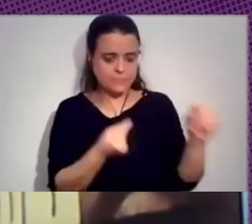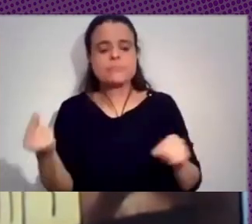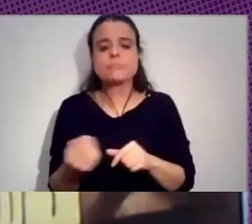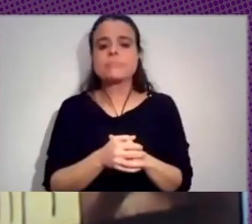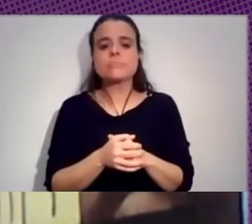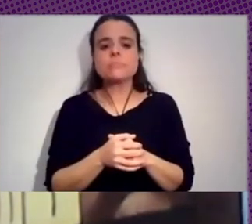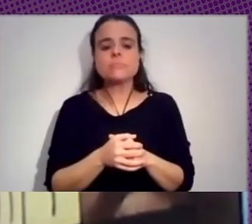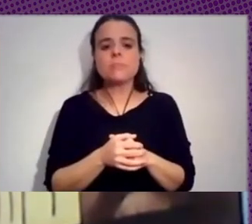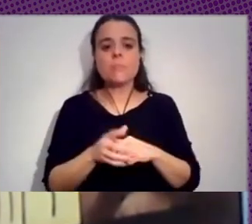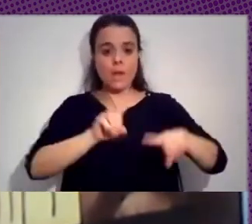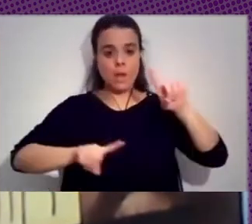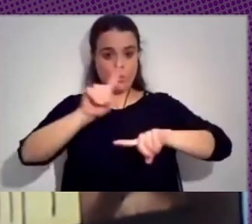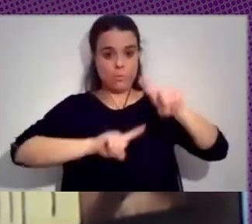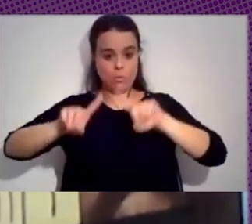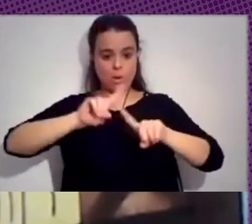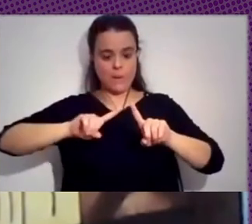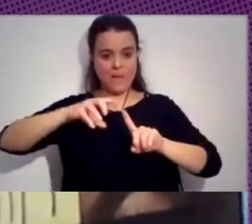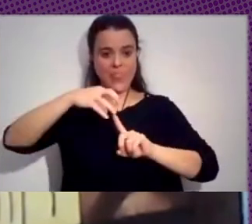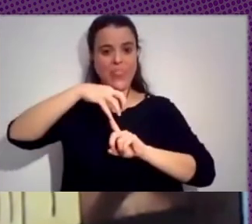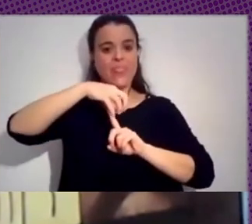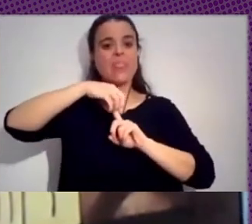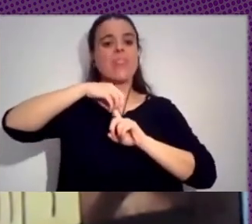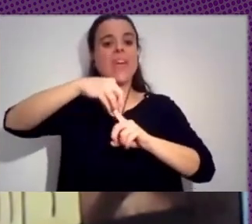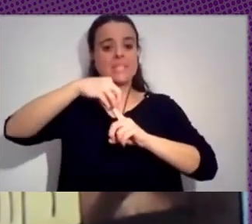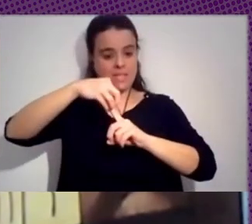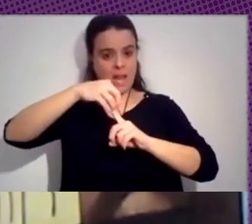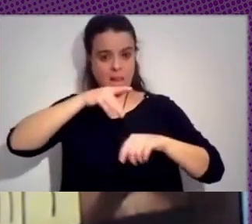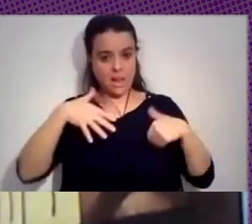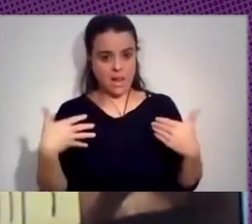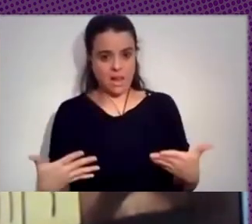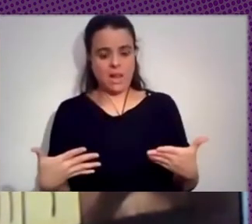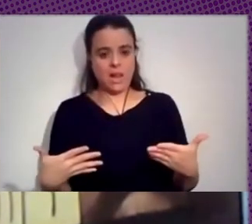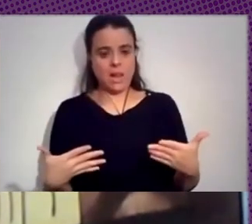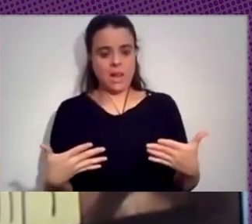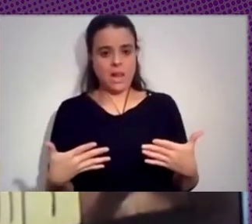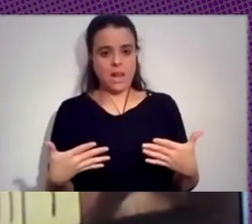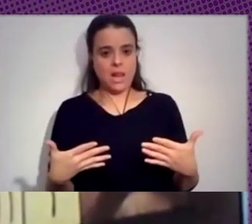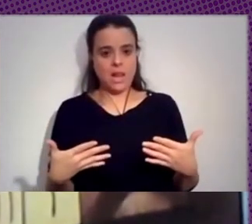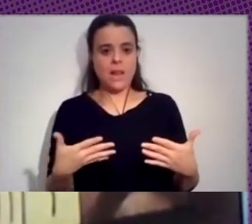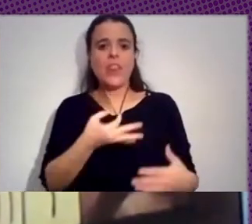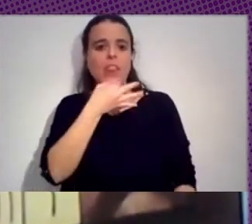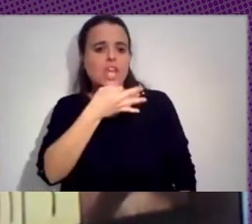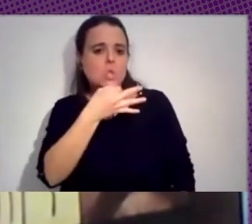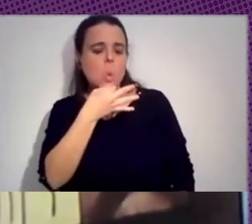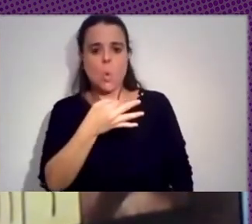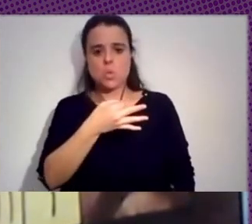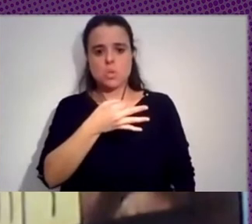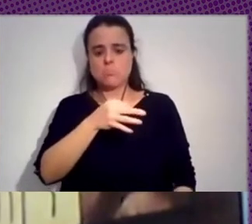que la problemática central que tenemos hoy, más allá de una legitimación de estos discursos